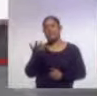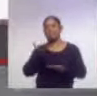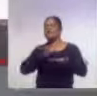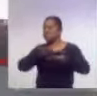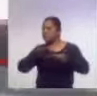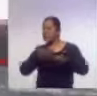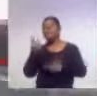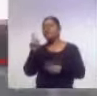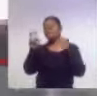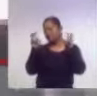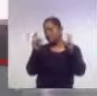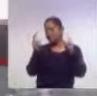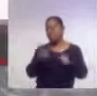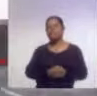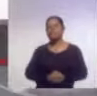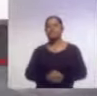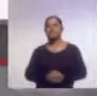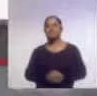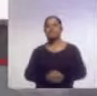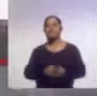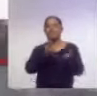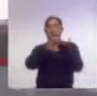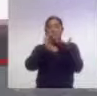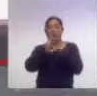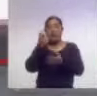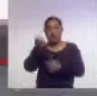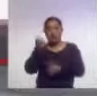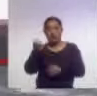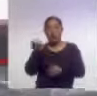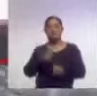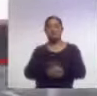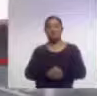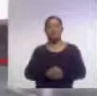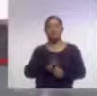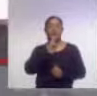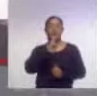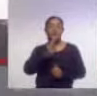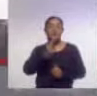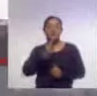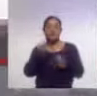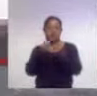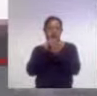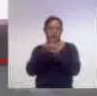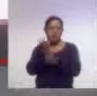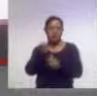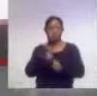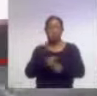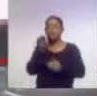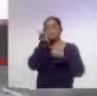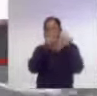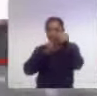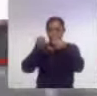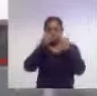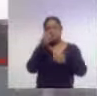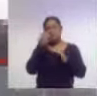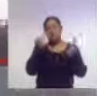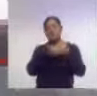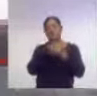dato rápidamente. Gracias a los mecanismos alternativos de solución de controversia, se han realizado 3